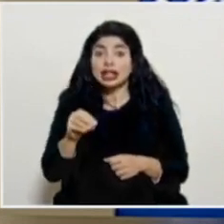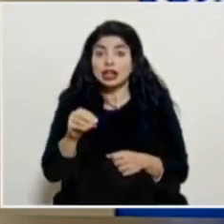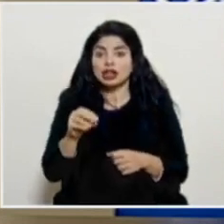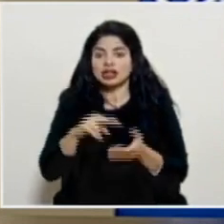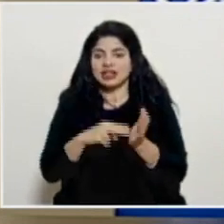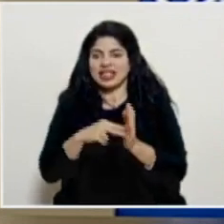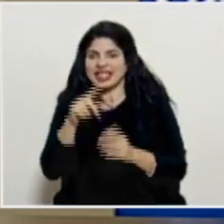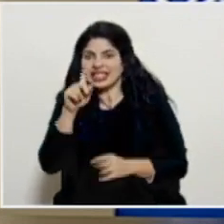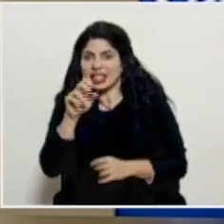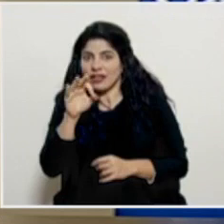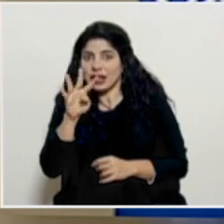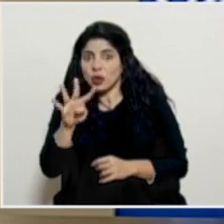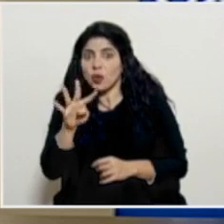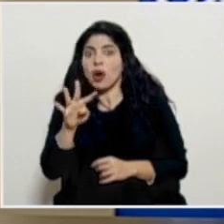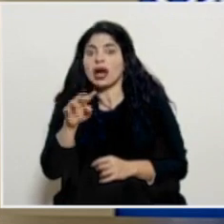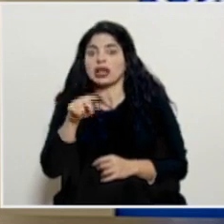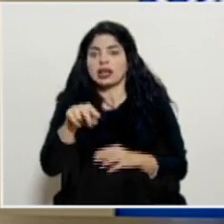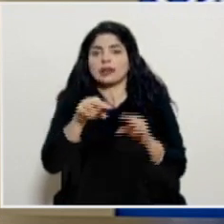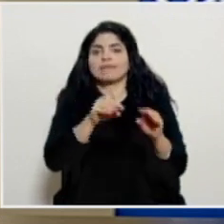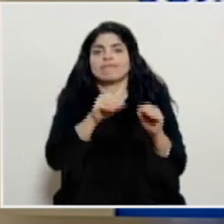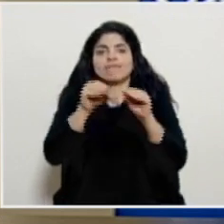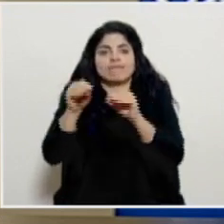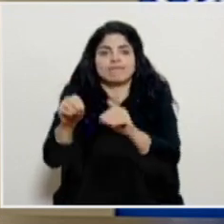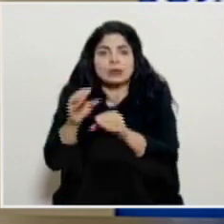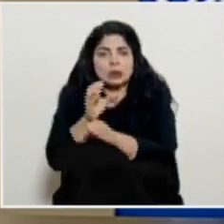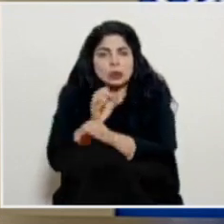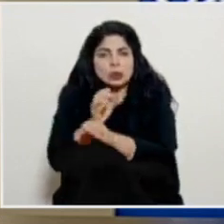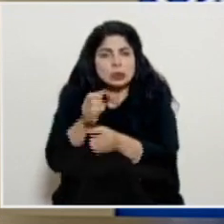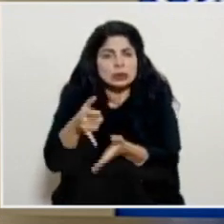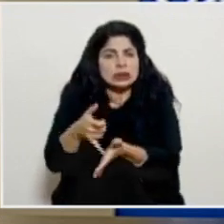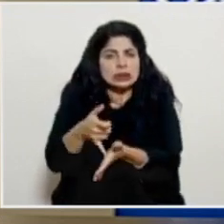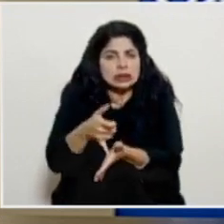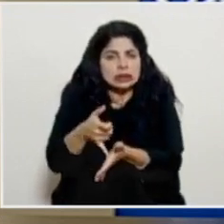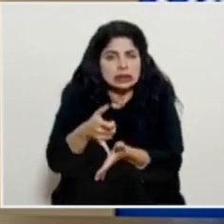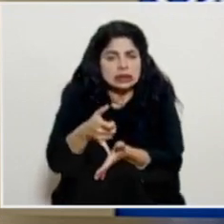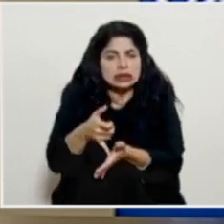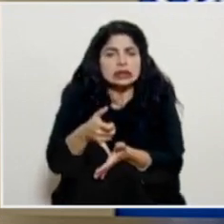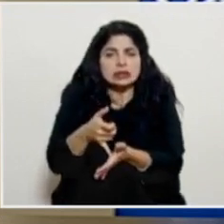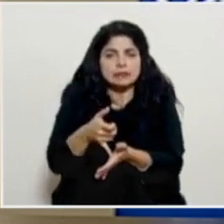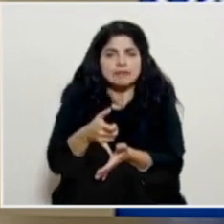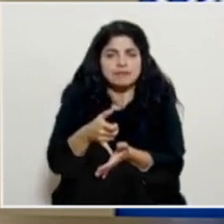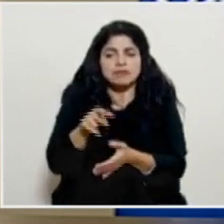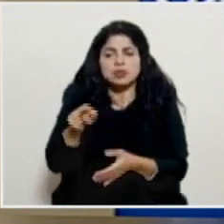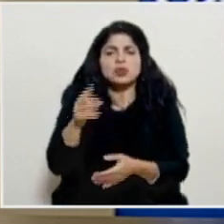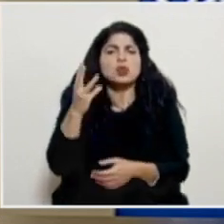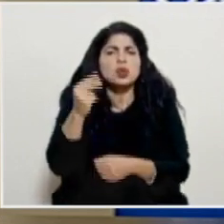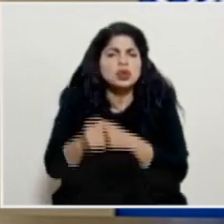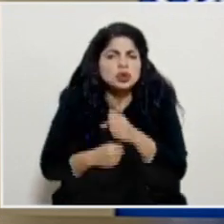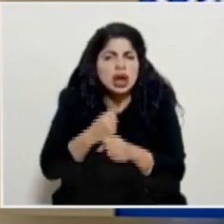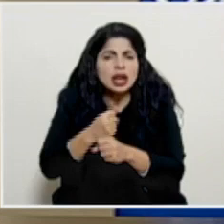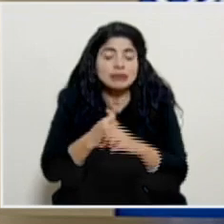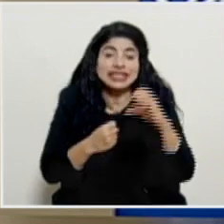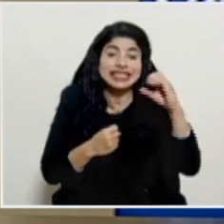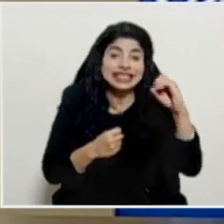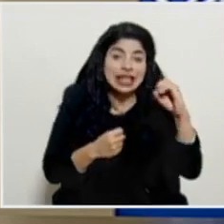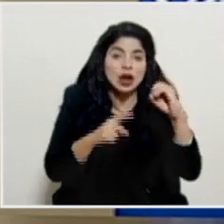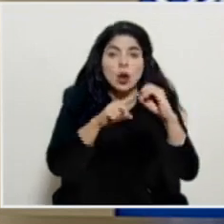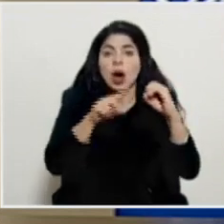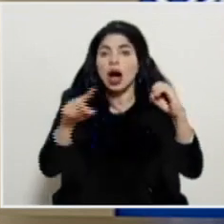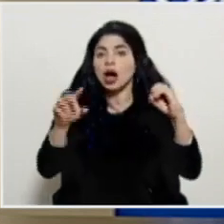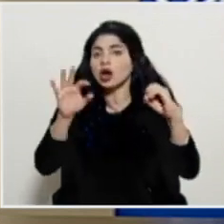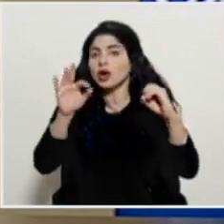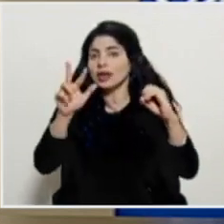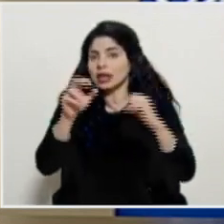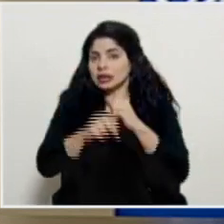194, están en una unidad de cuidados intensivos con edades que van desde los 0 hasta los 93